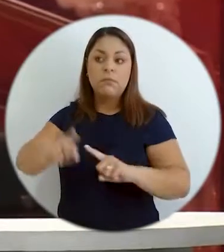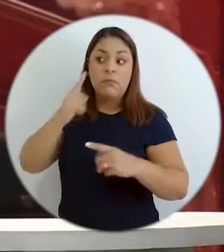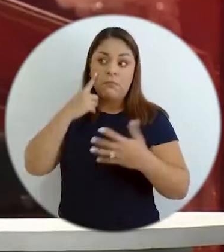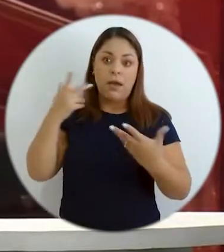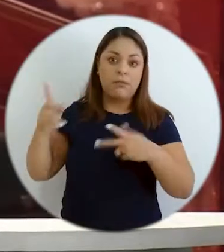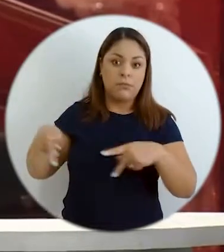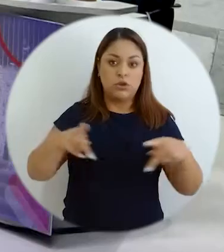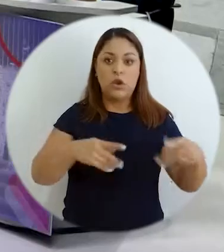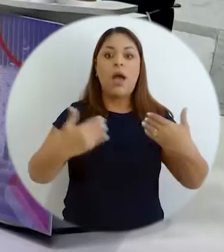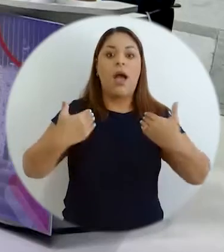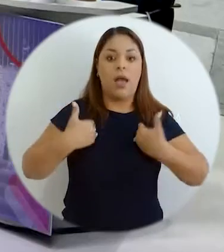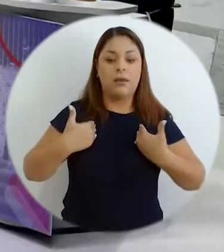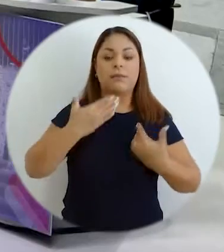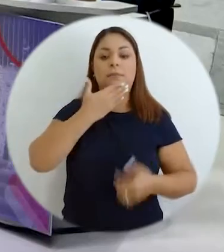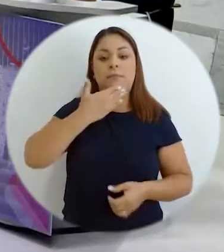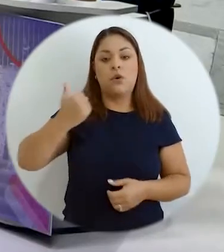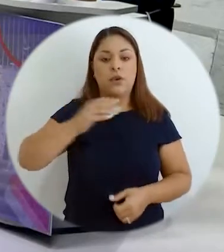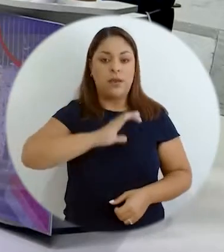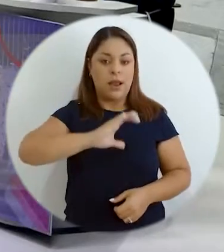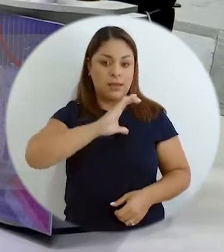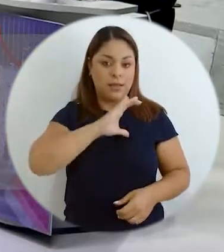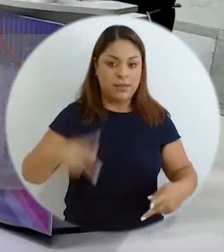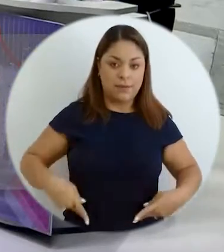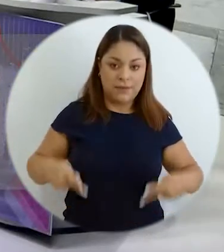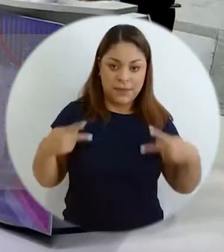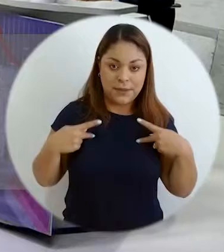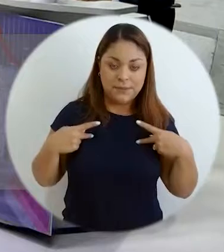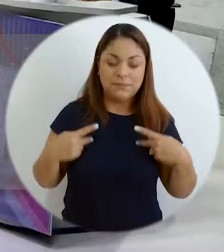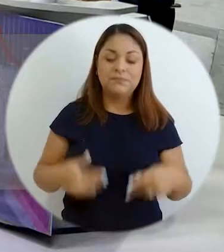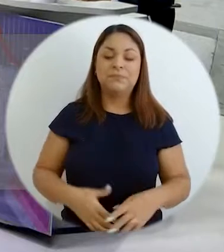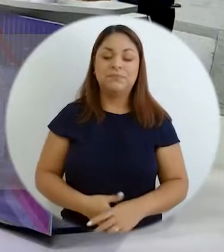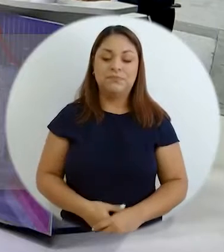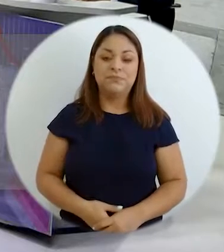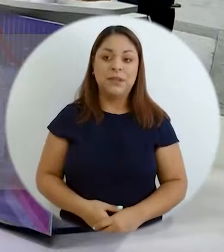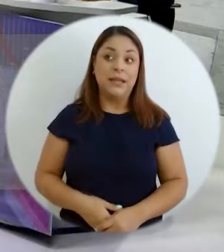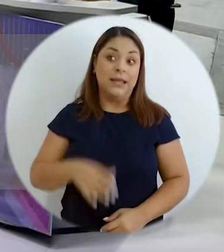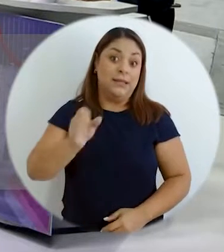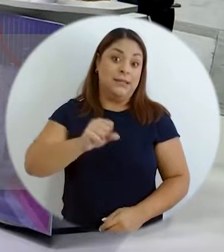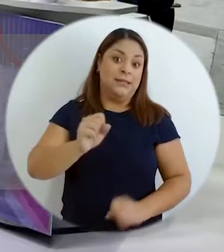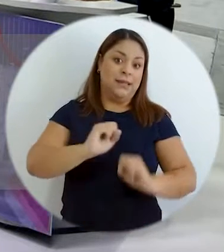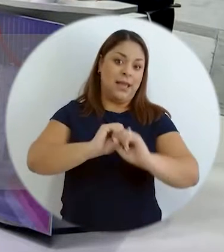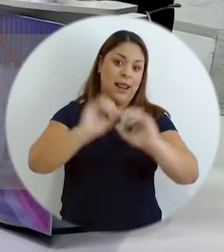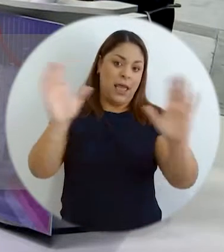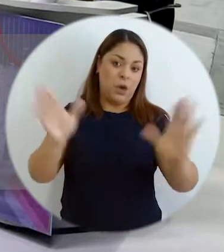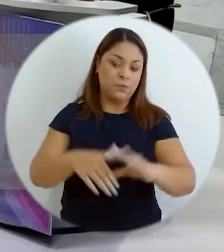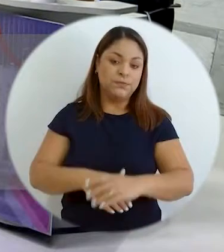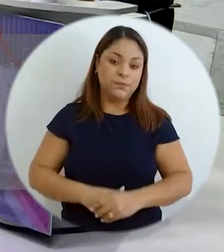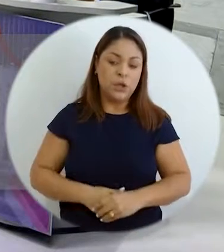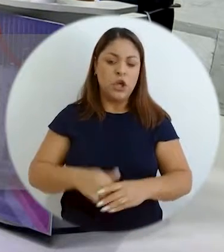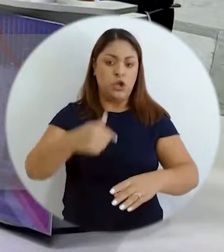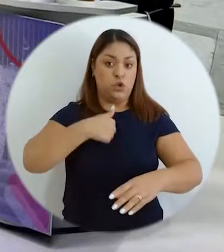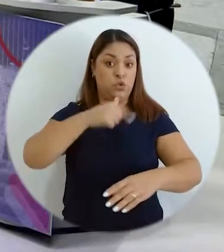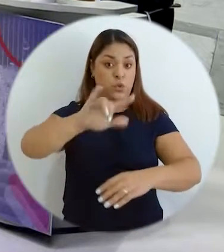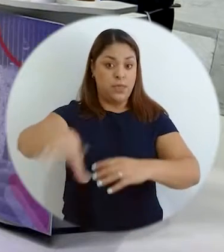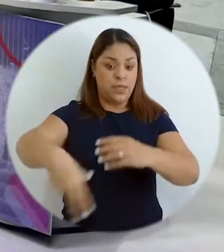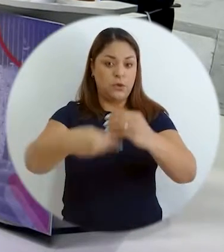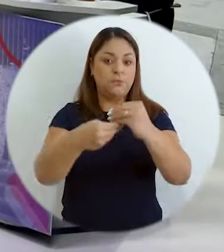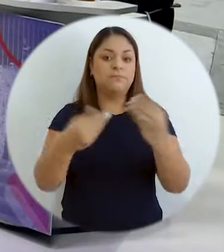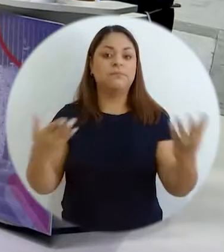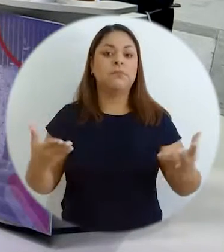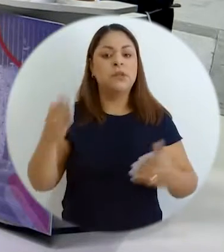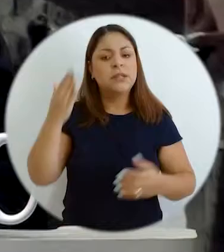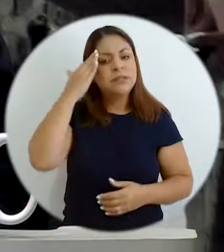pues tenga mejores calidades de vida. Claro, yo le sumaría a estas asimetrías primero a